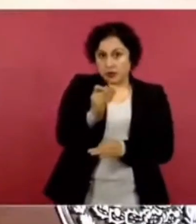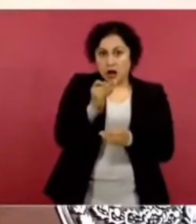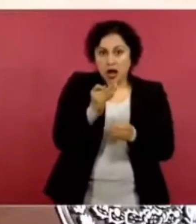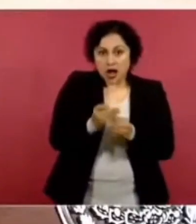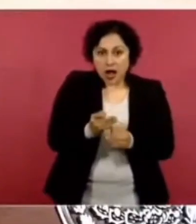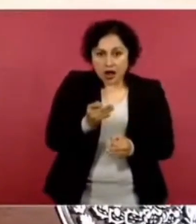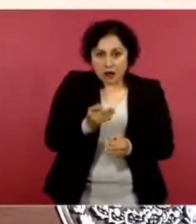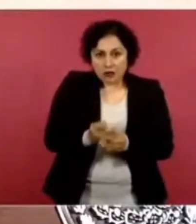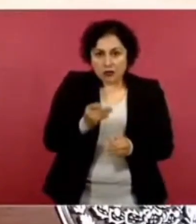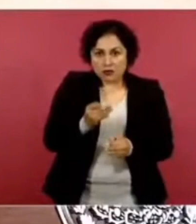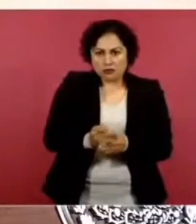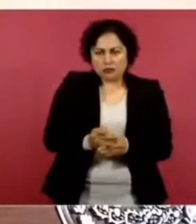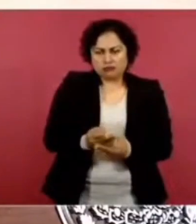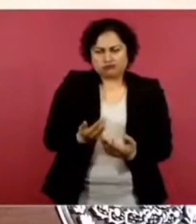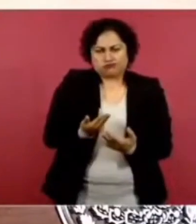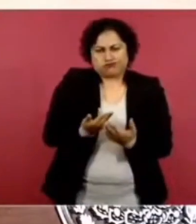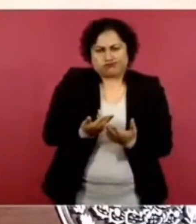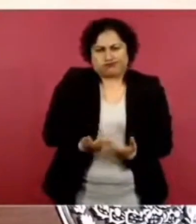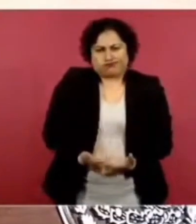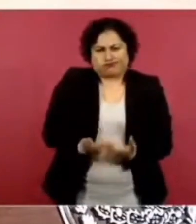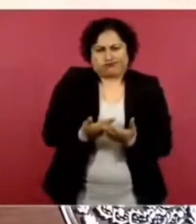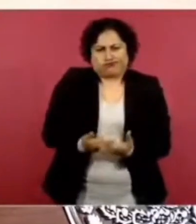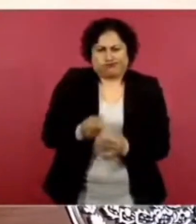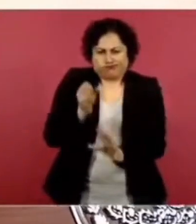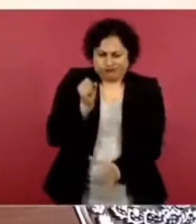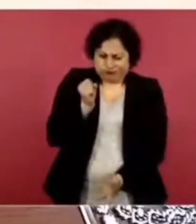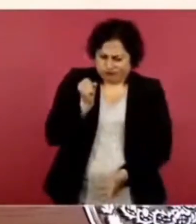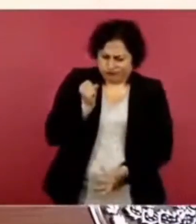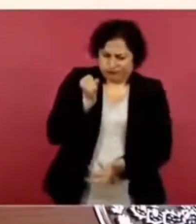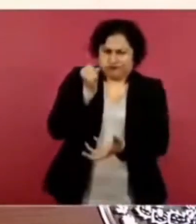presupuesto suficiente.